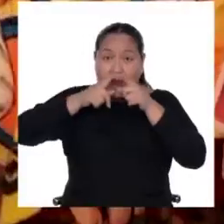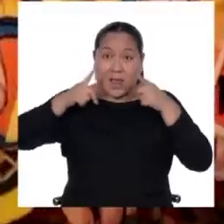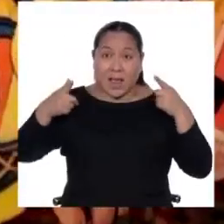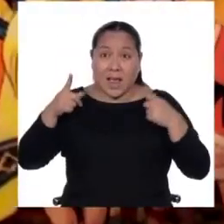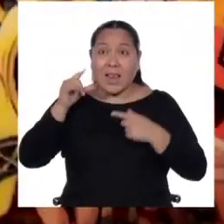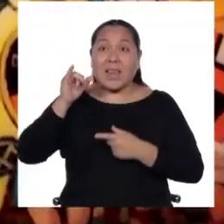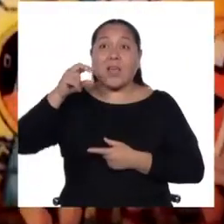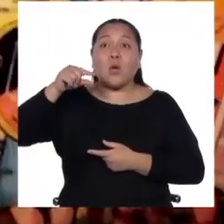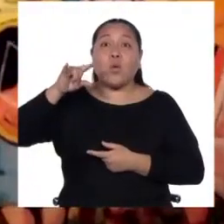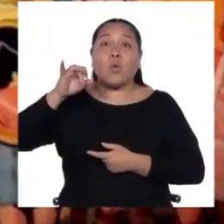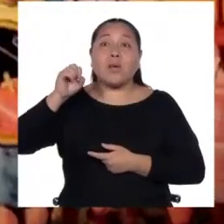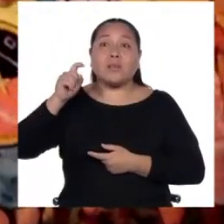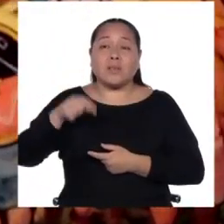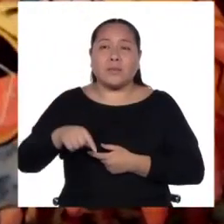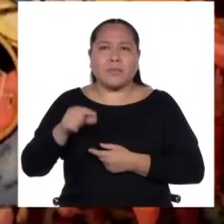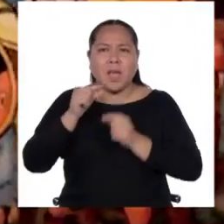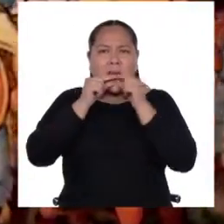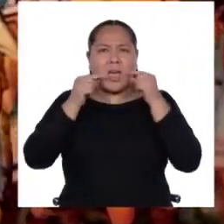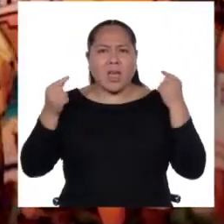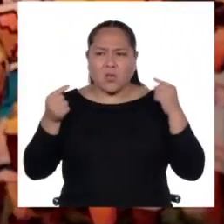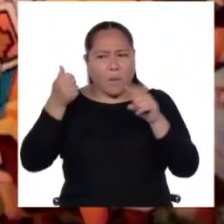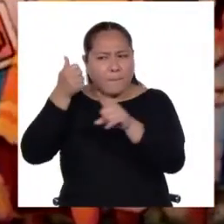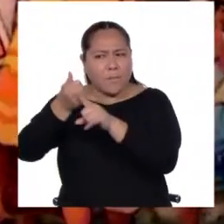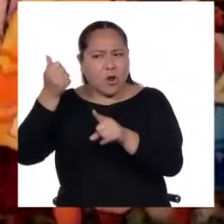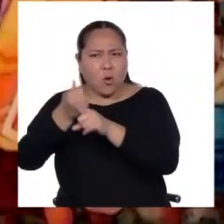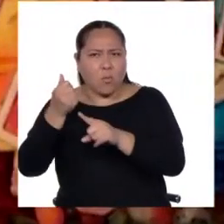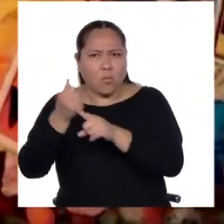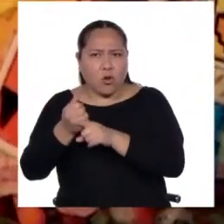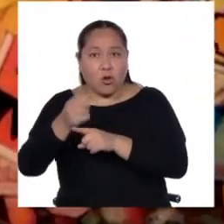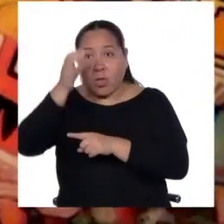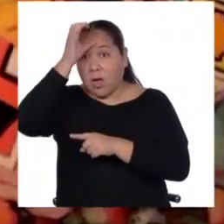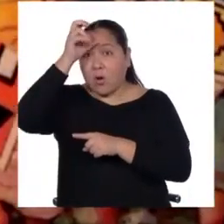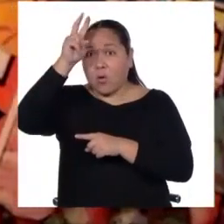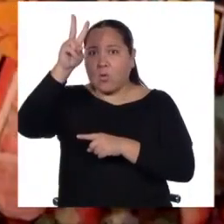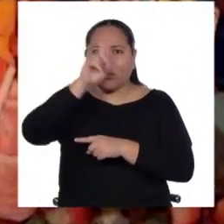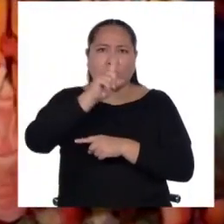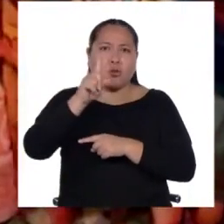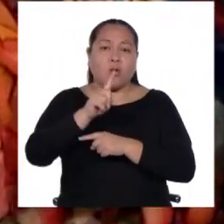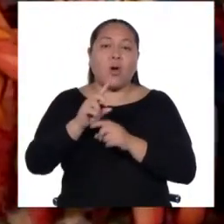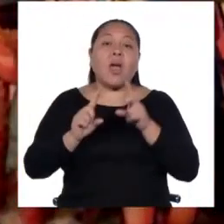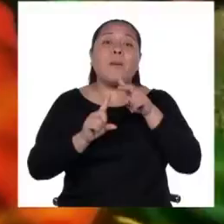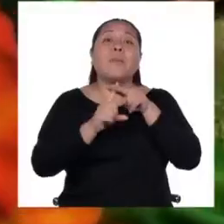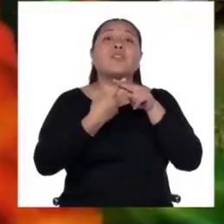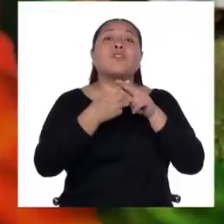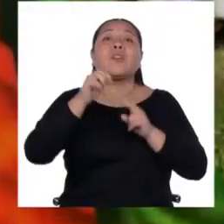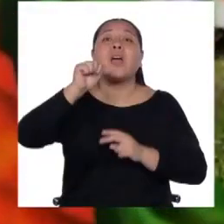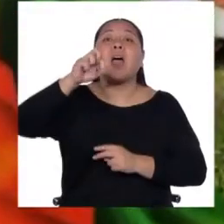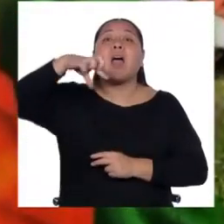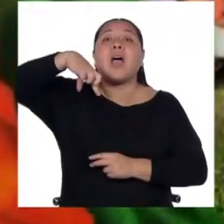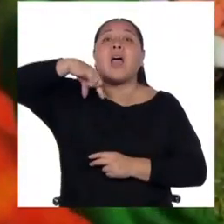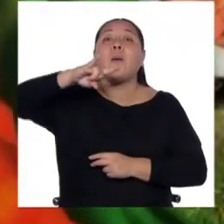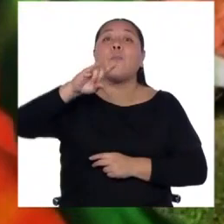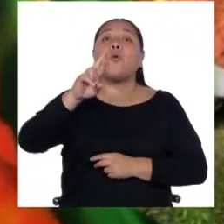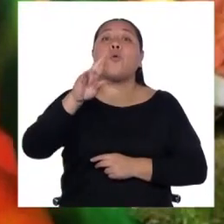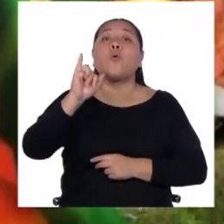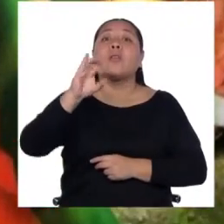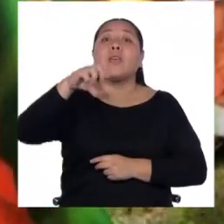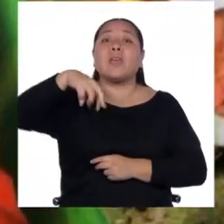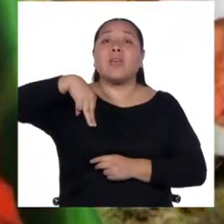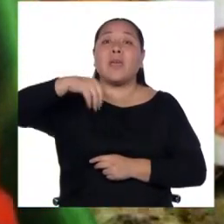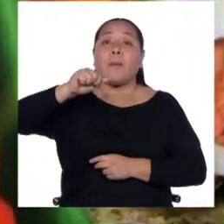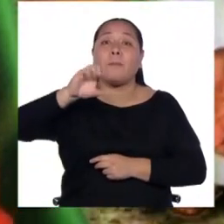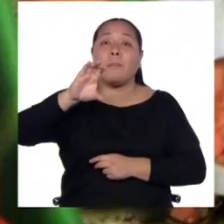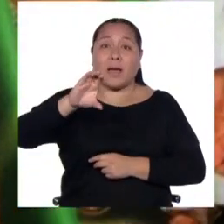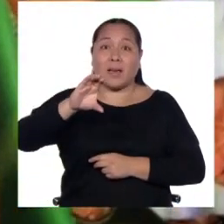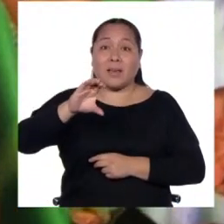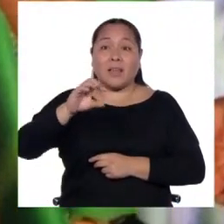el quechua no es originario del Cusco, sino de Apurímac. Los incas hicieron suya la lengua quechua